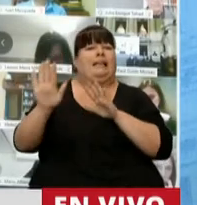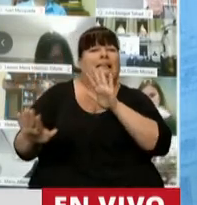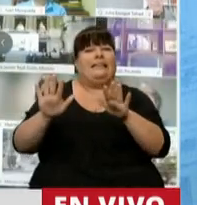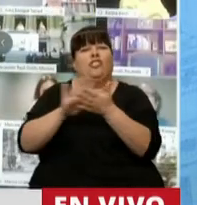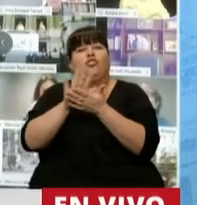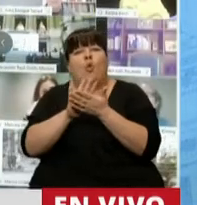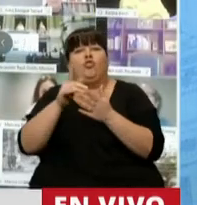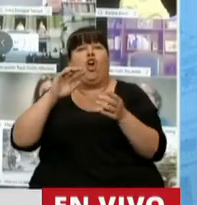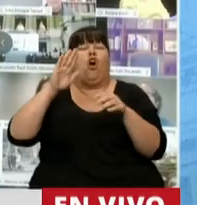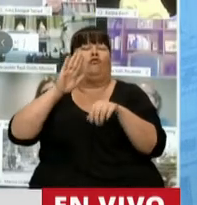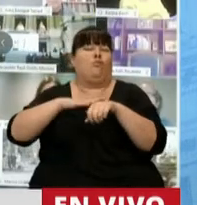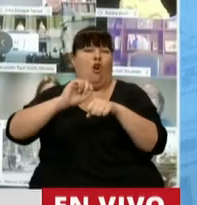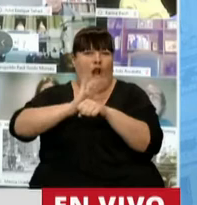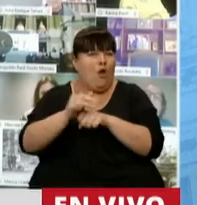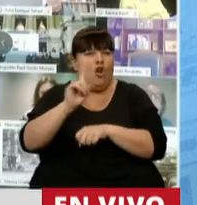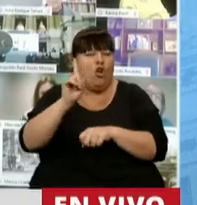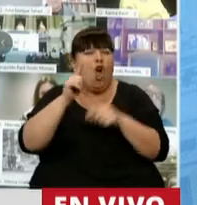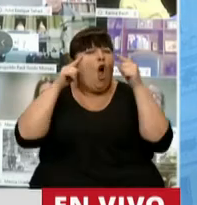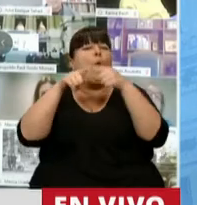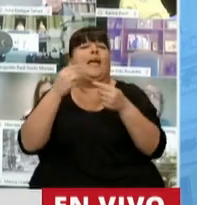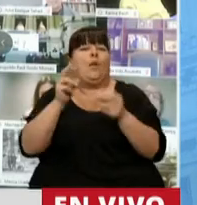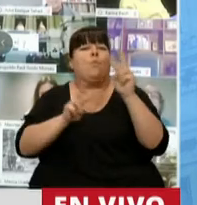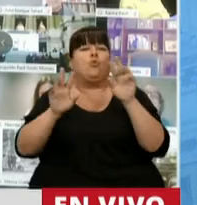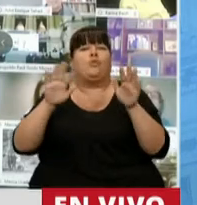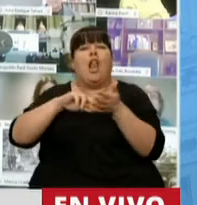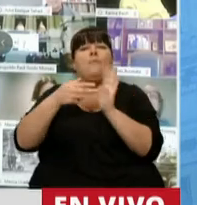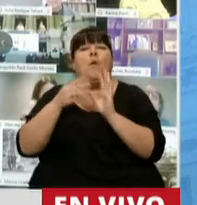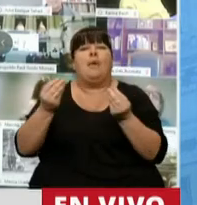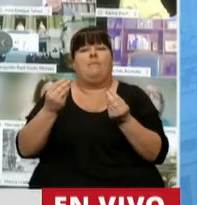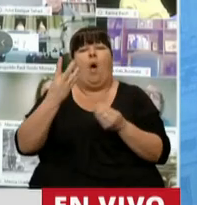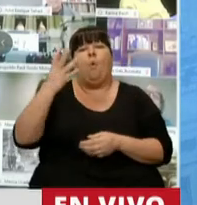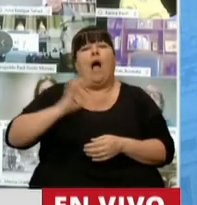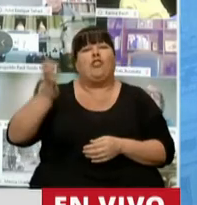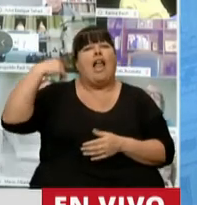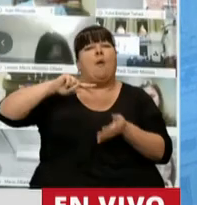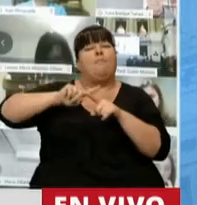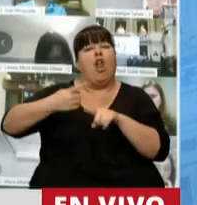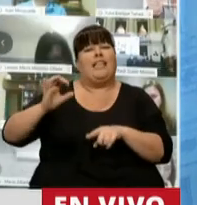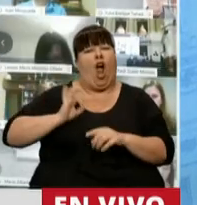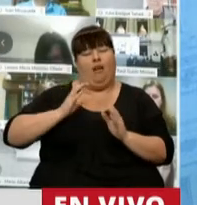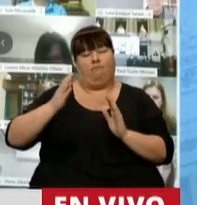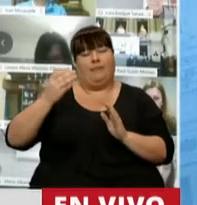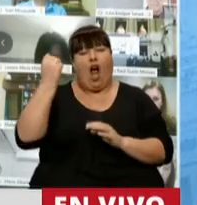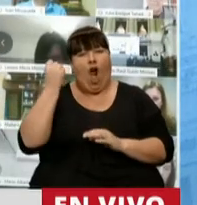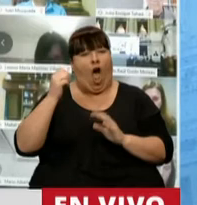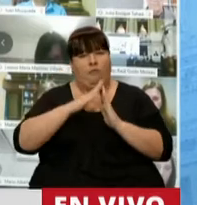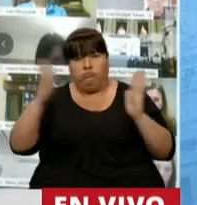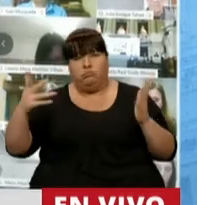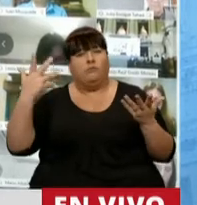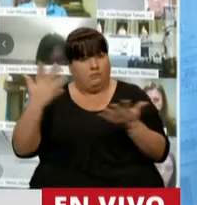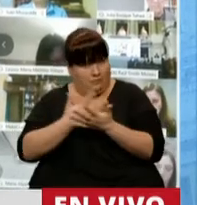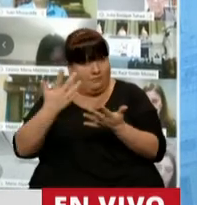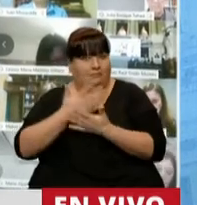consecuencias de una pandemia, sino que tuvo como objeto paliar las consecuencias de cuatro años de una política económica que castigaron